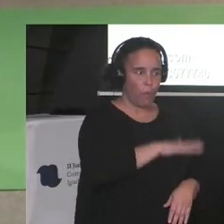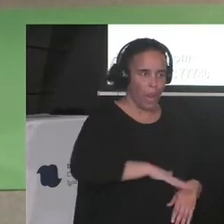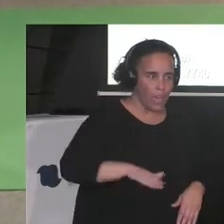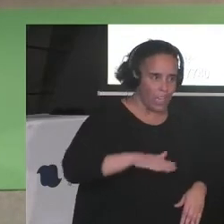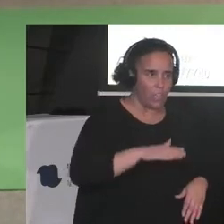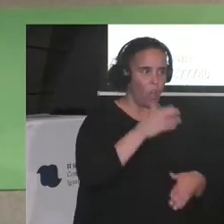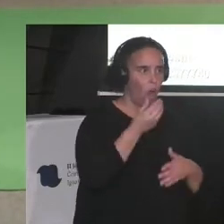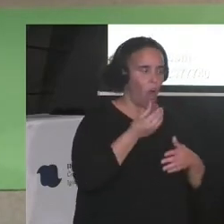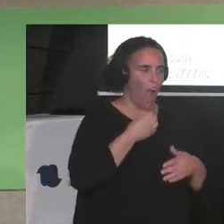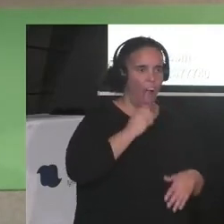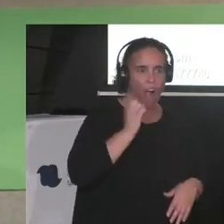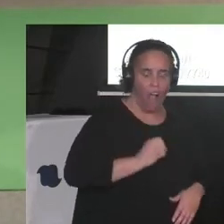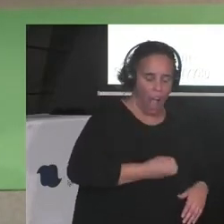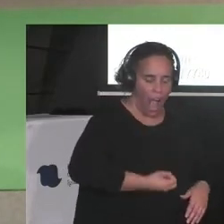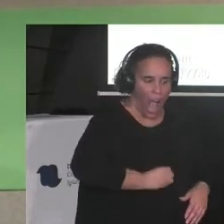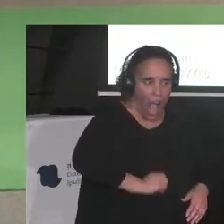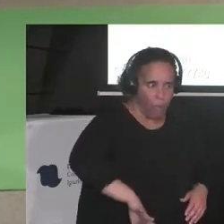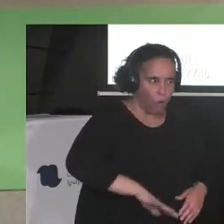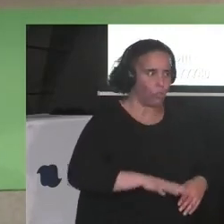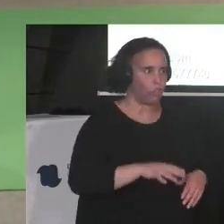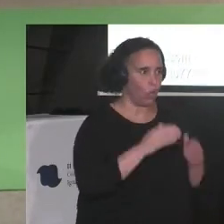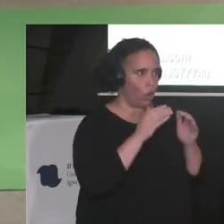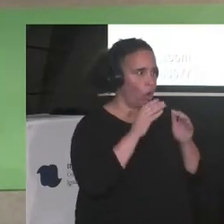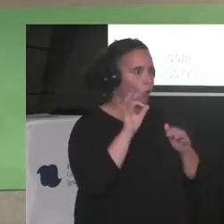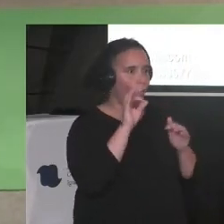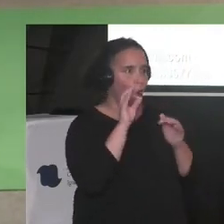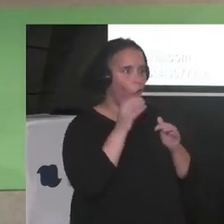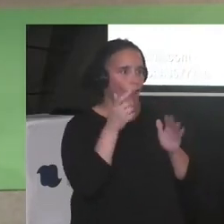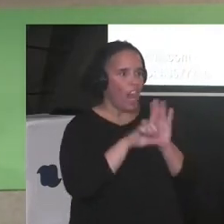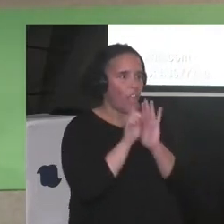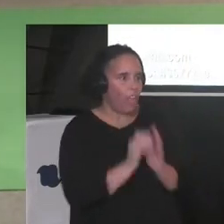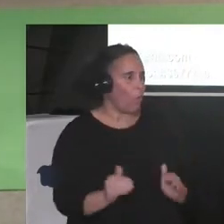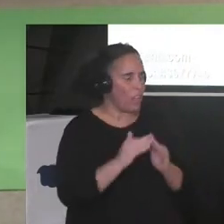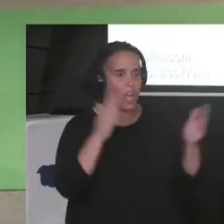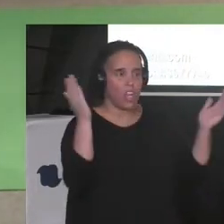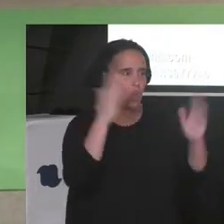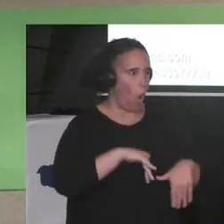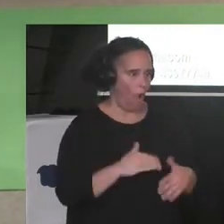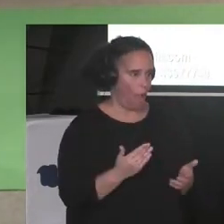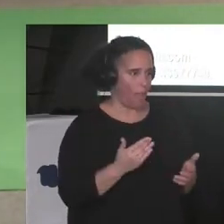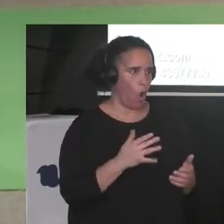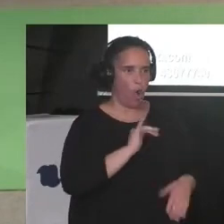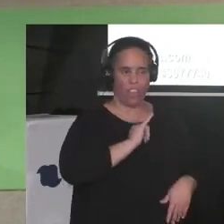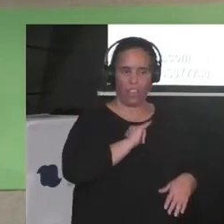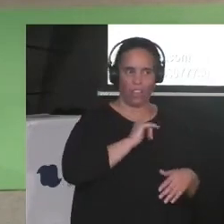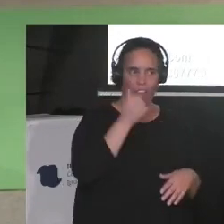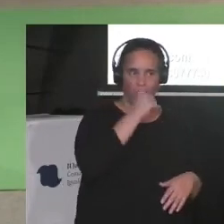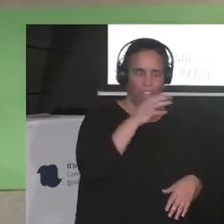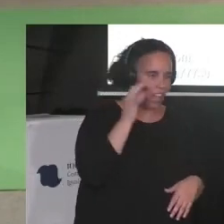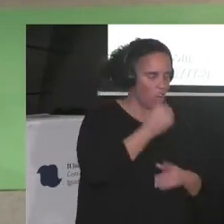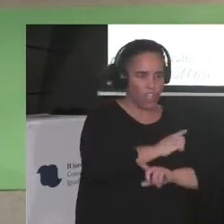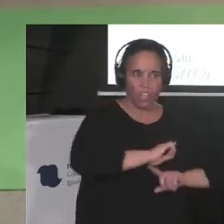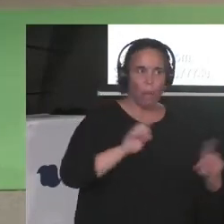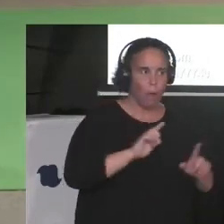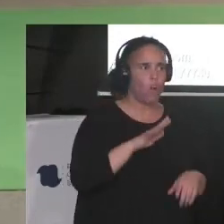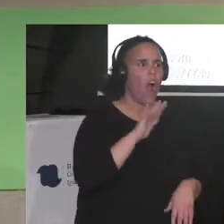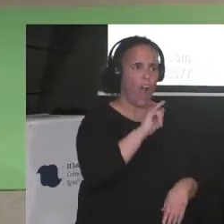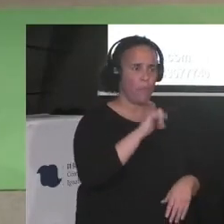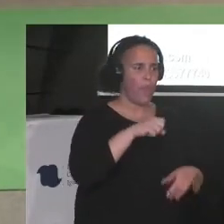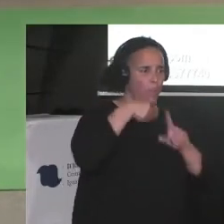identidad de género. Lo que sí había eran muchas desaparecidas, acosadas, violadas y asesinadas,